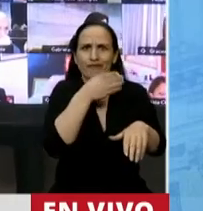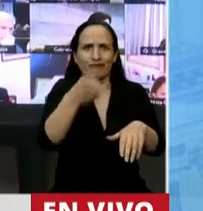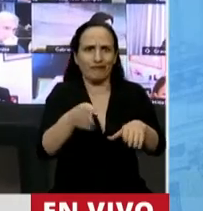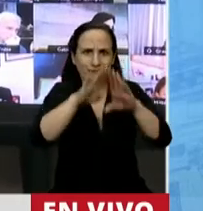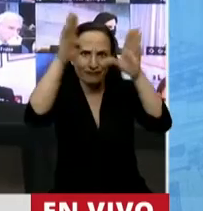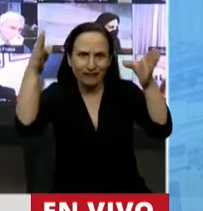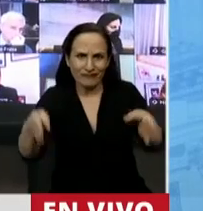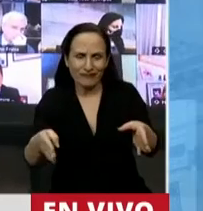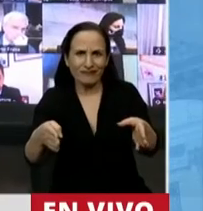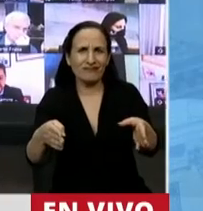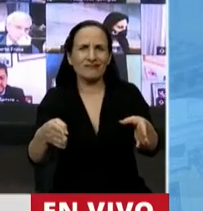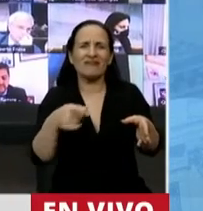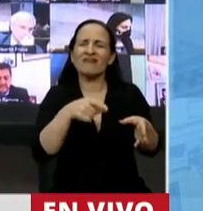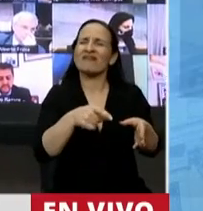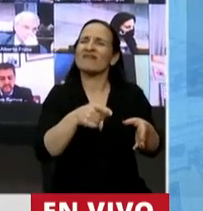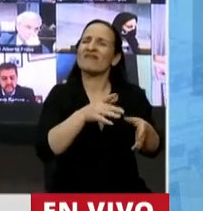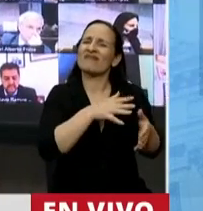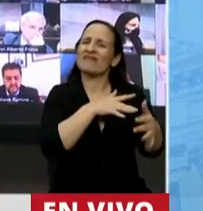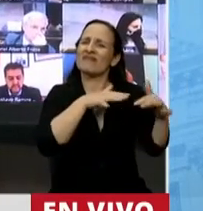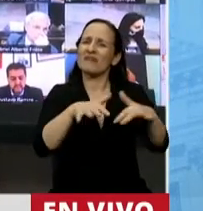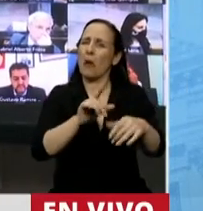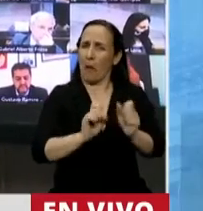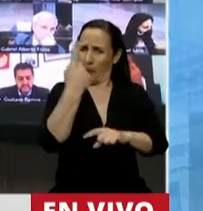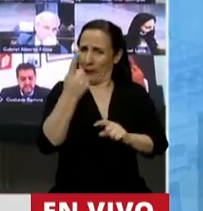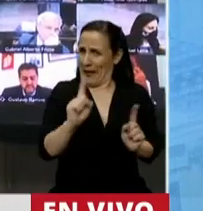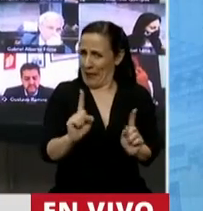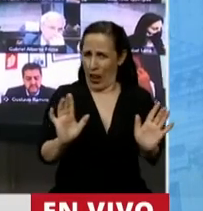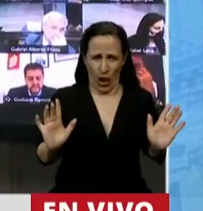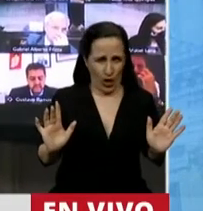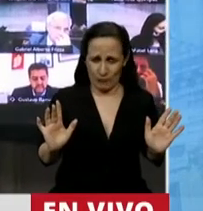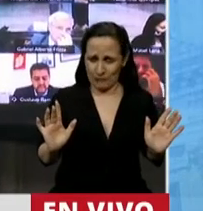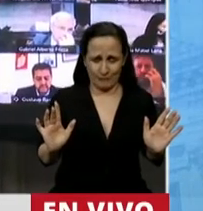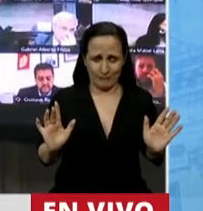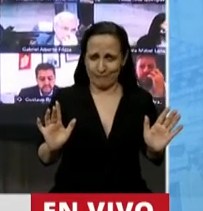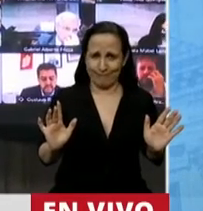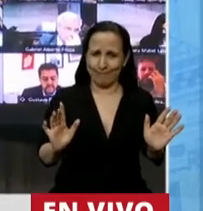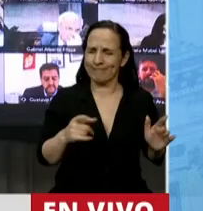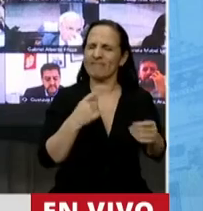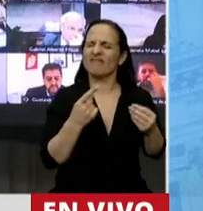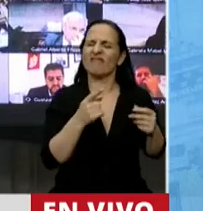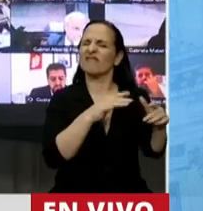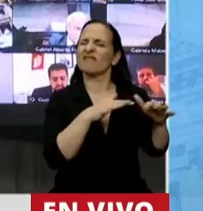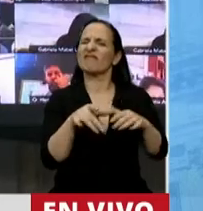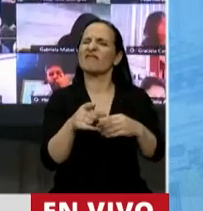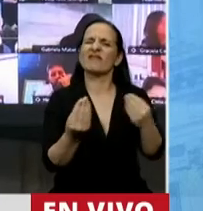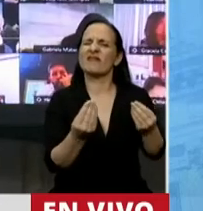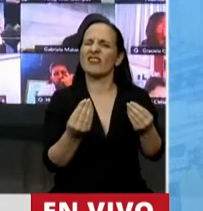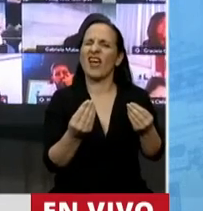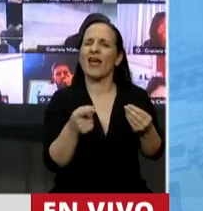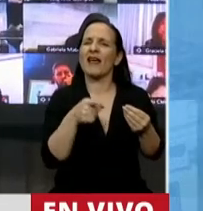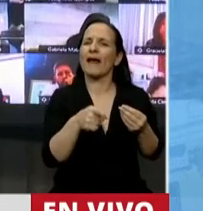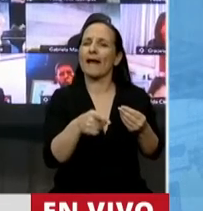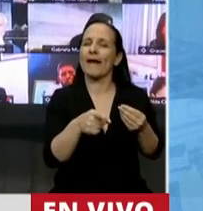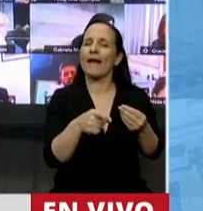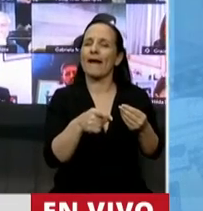con un claro intento, que no es la primera vez, lamentablemente, de denostar sistemáticamente la